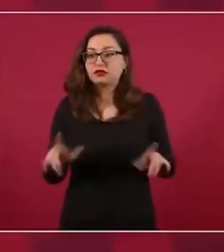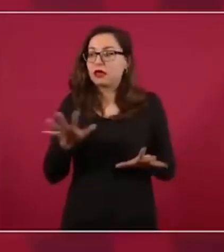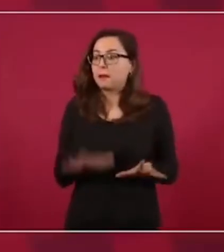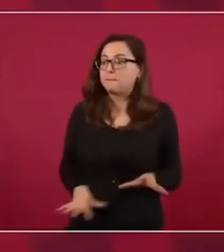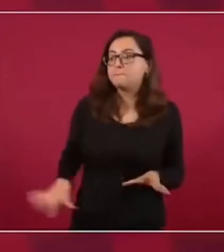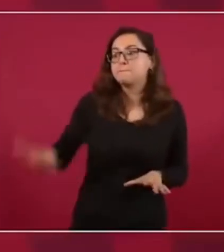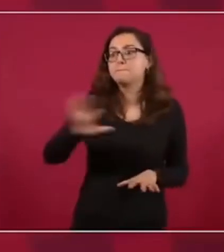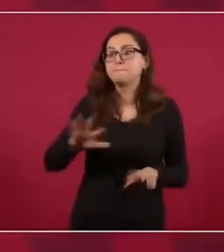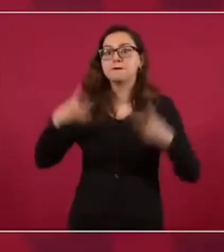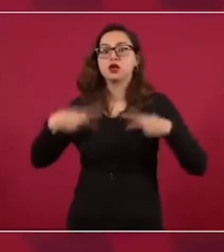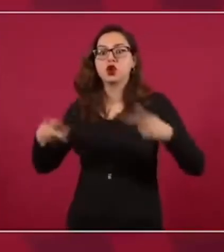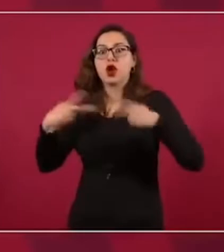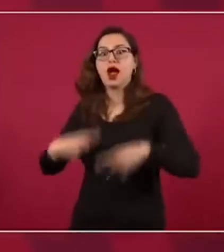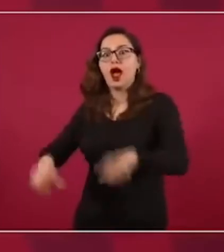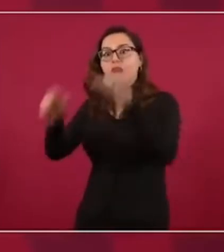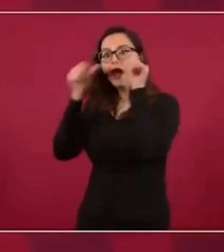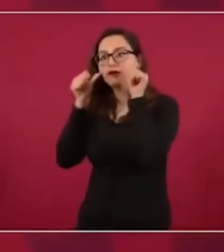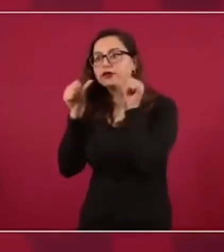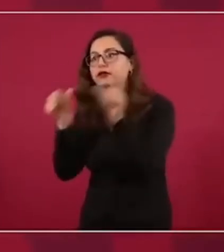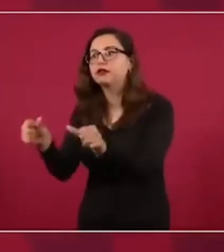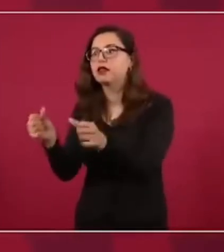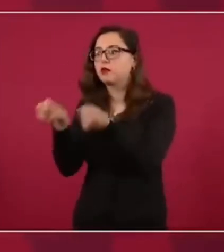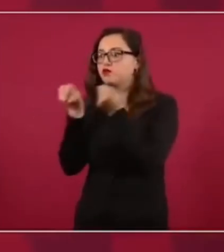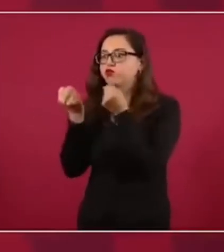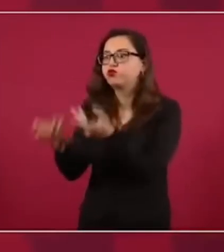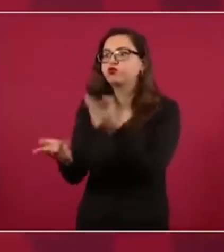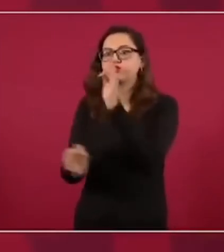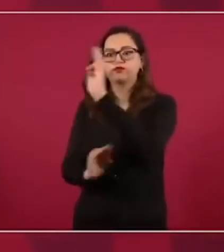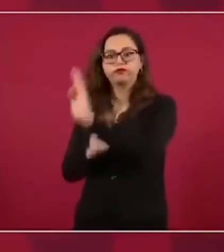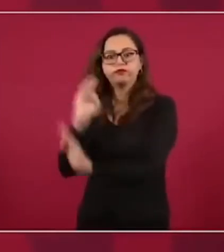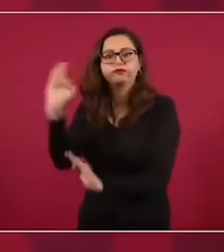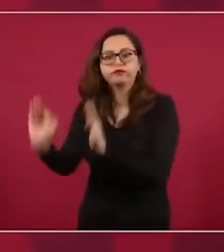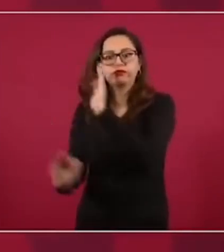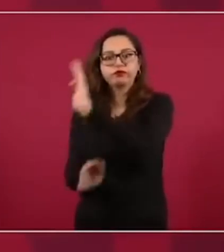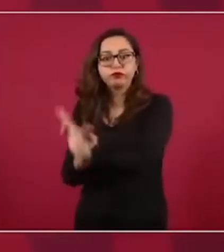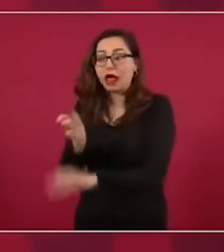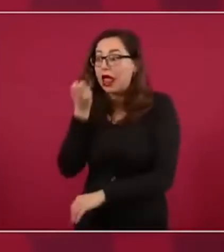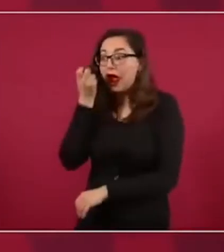necesidades del pueblo, porque